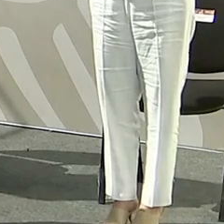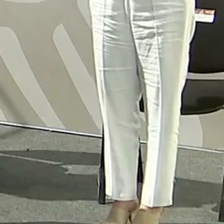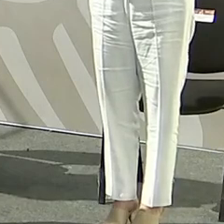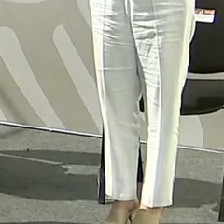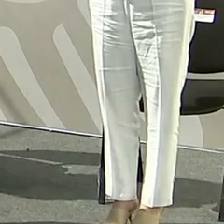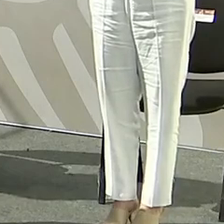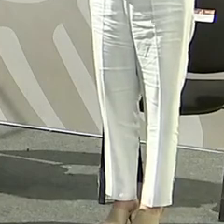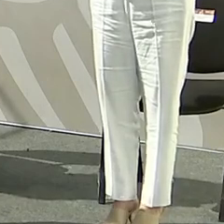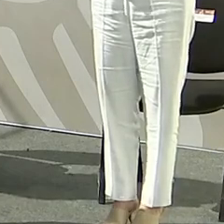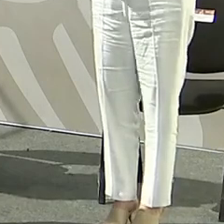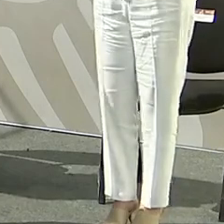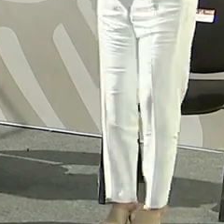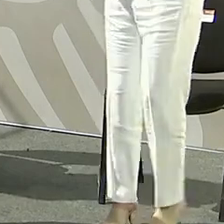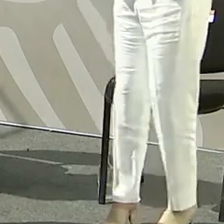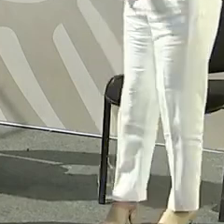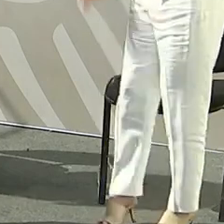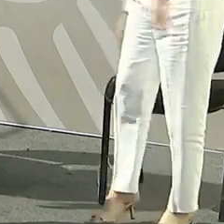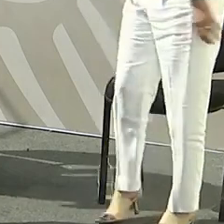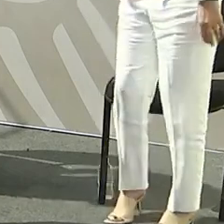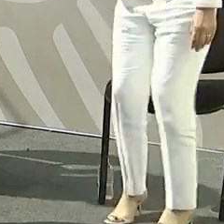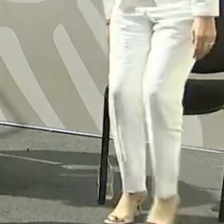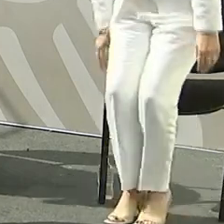¿Pueden ocupar su asiento, por favor?